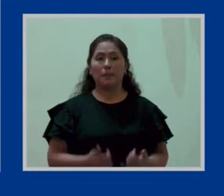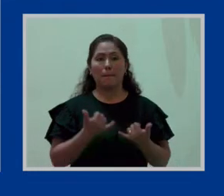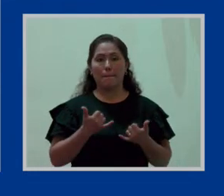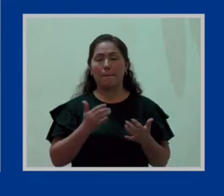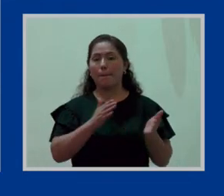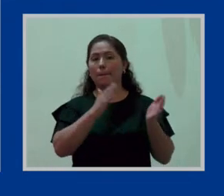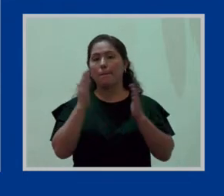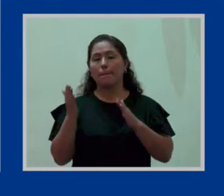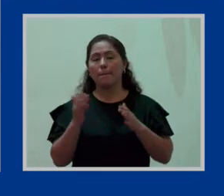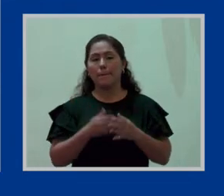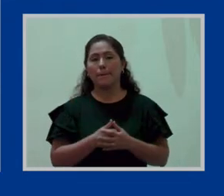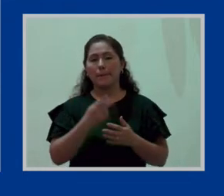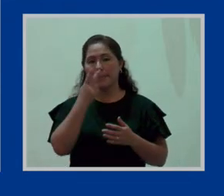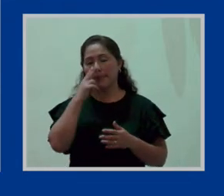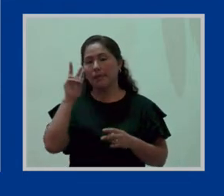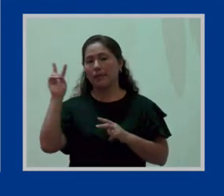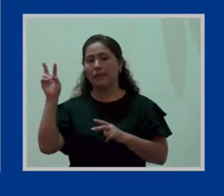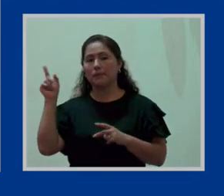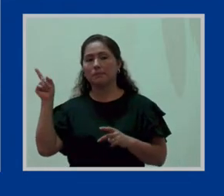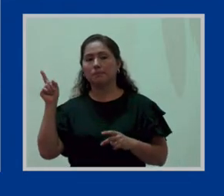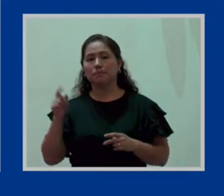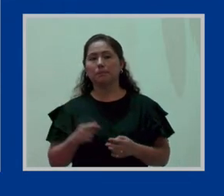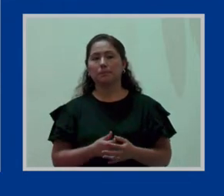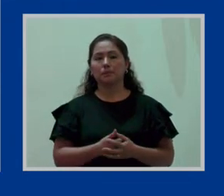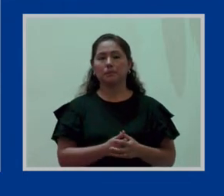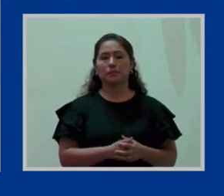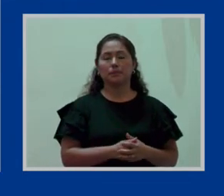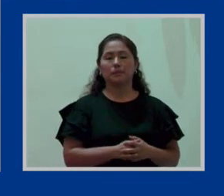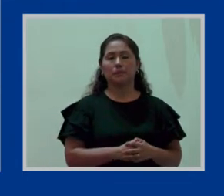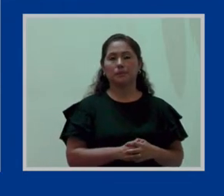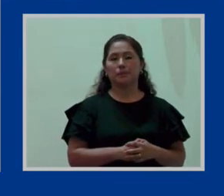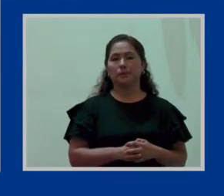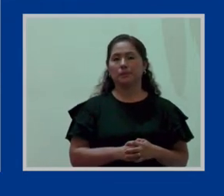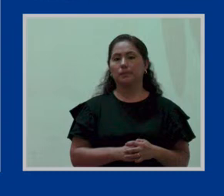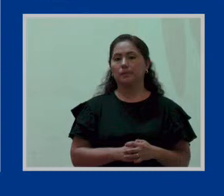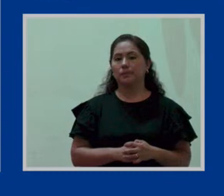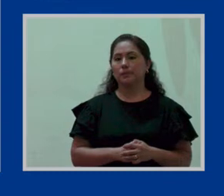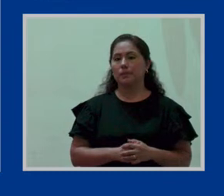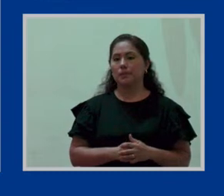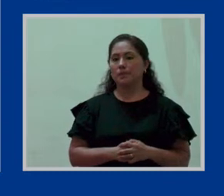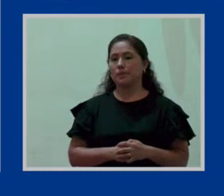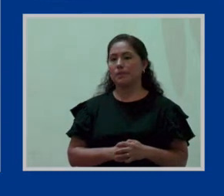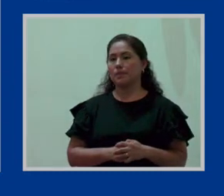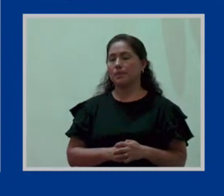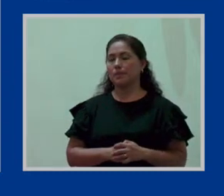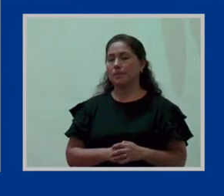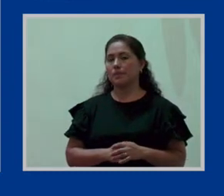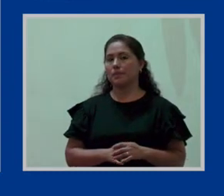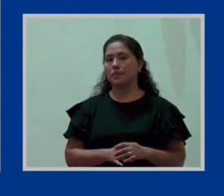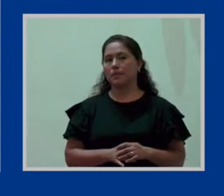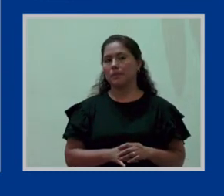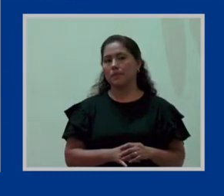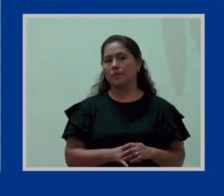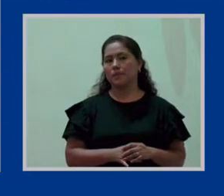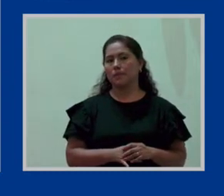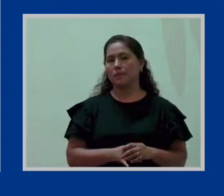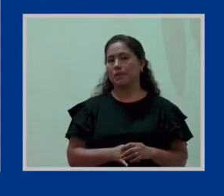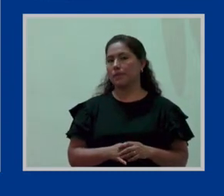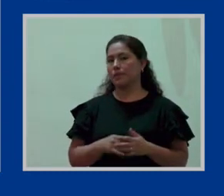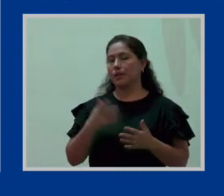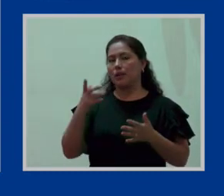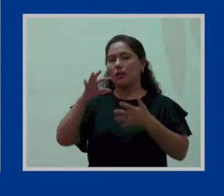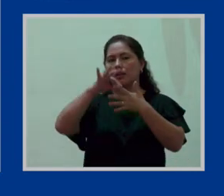Y acá vemos en cuanto a lo que son las alternativas.